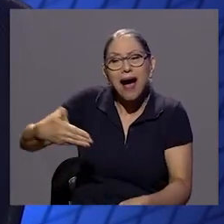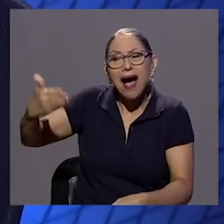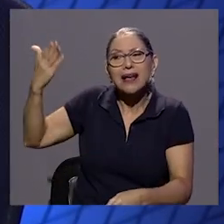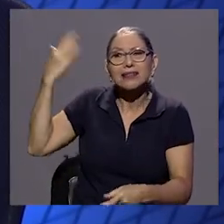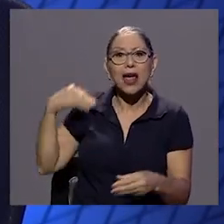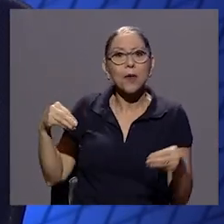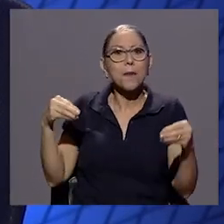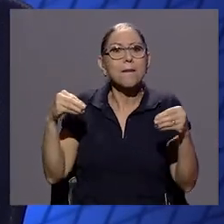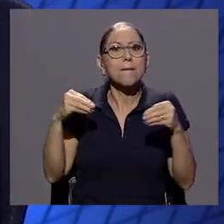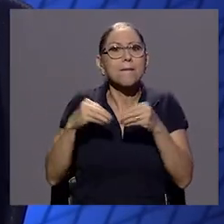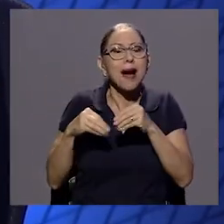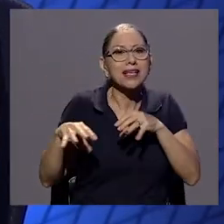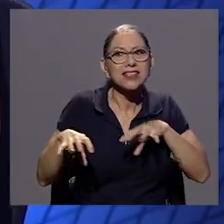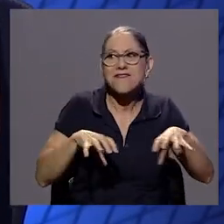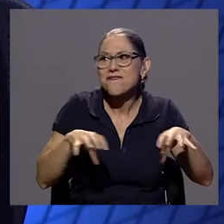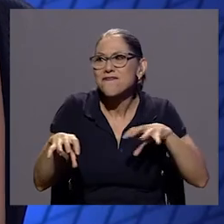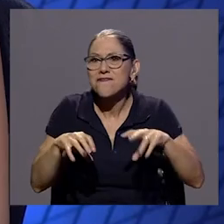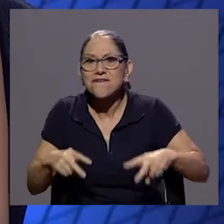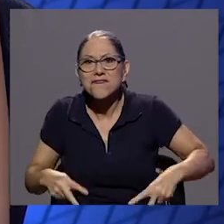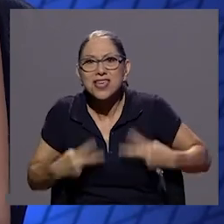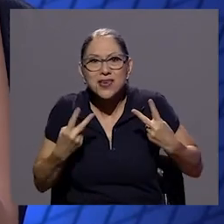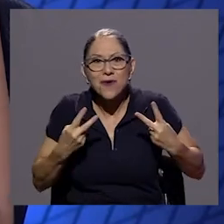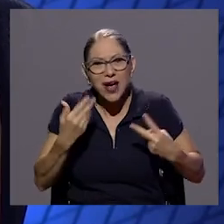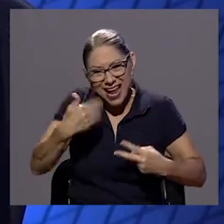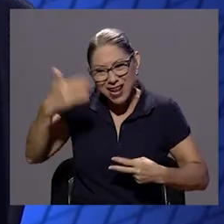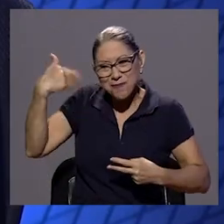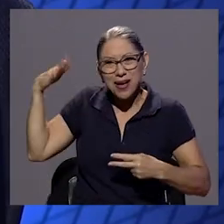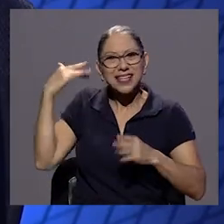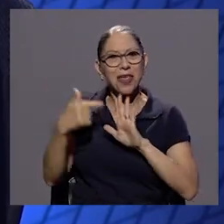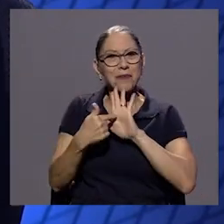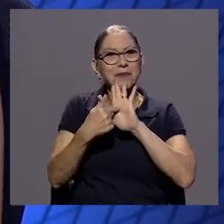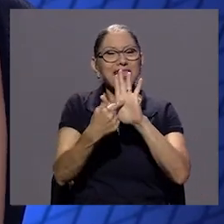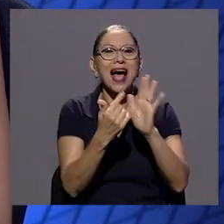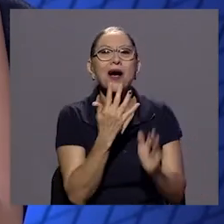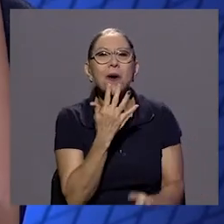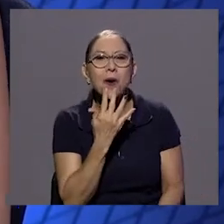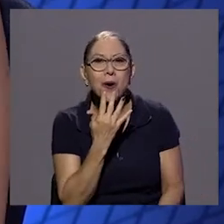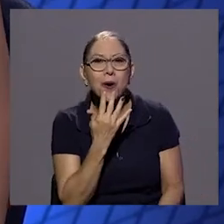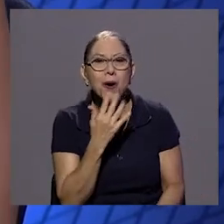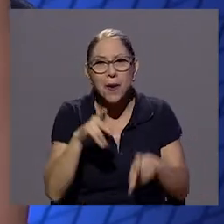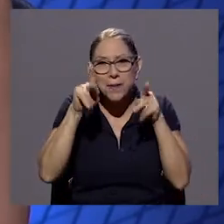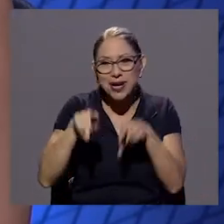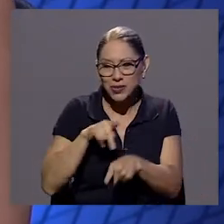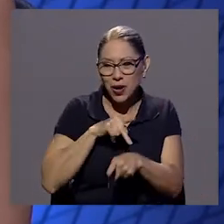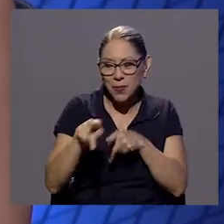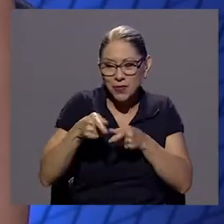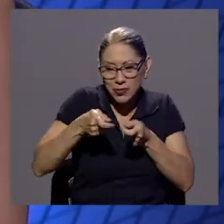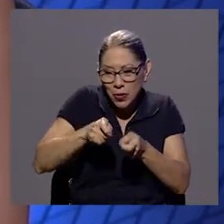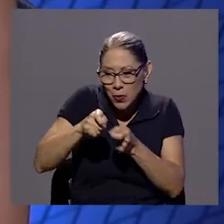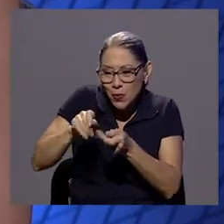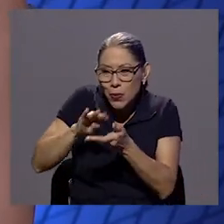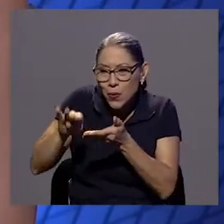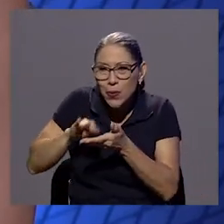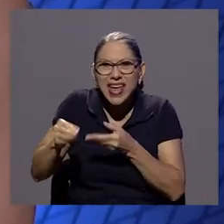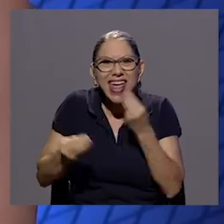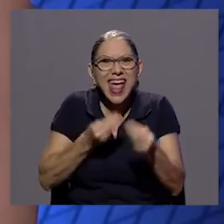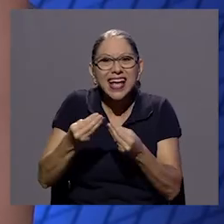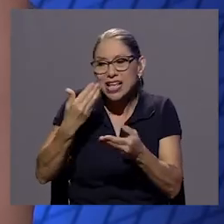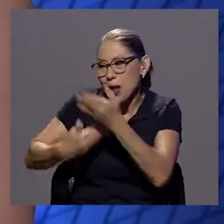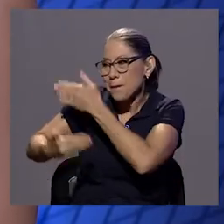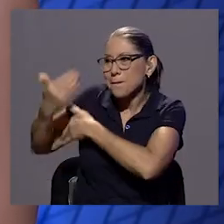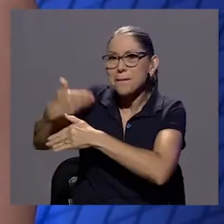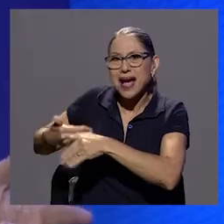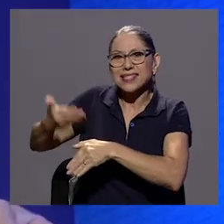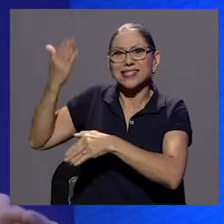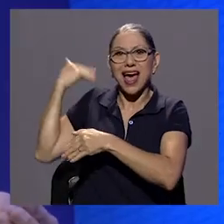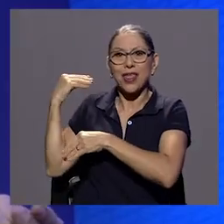está color ¿verdad? como que el arqueólogo lo que hace es traer el pasado al presente hay otra razón no sé si es parte de la